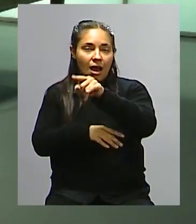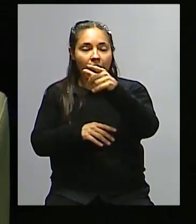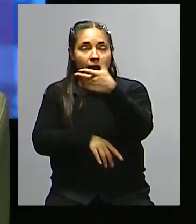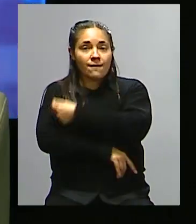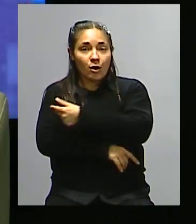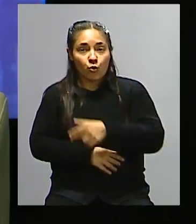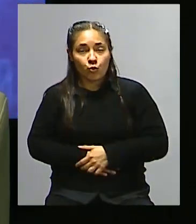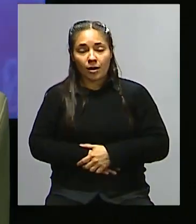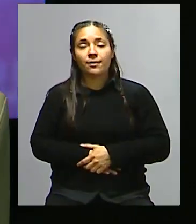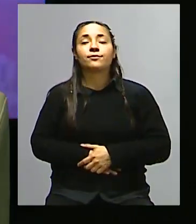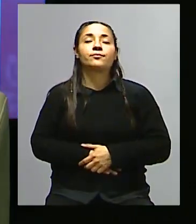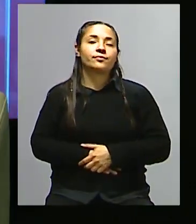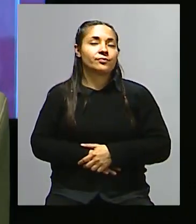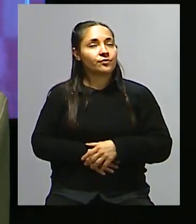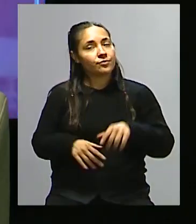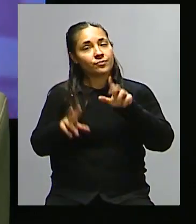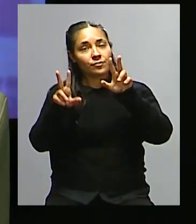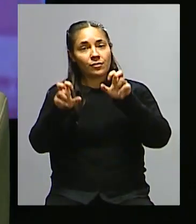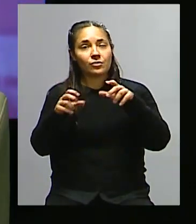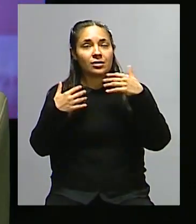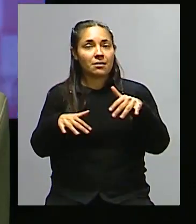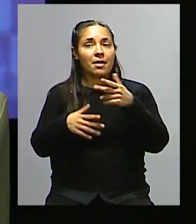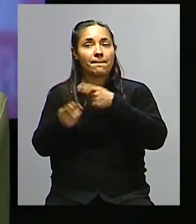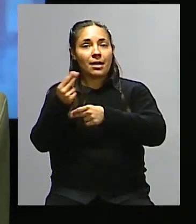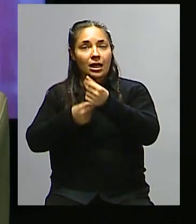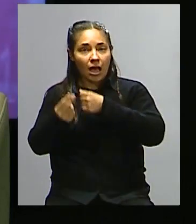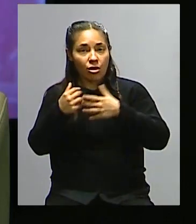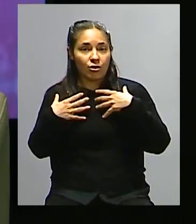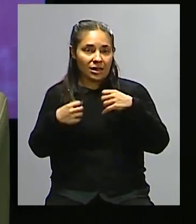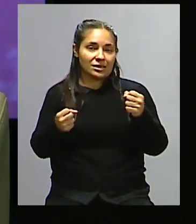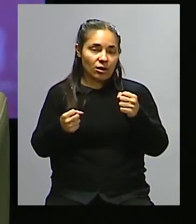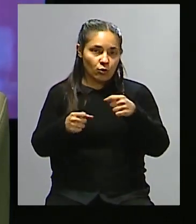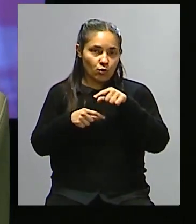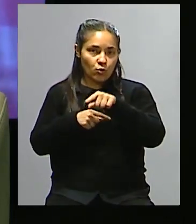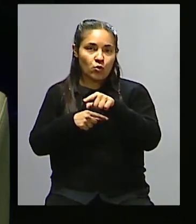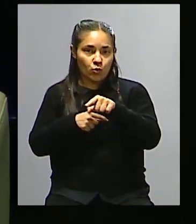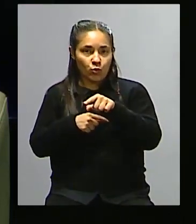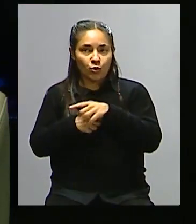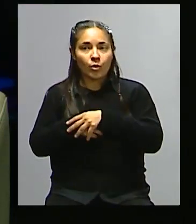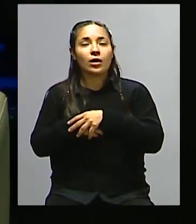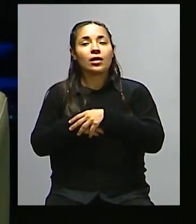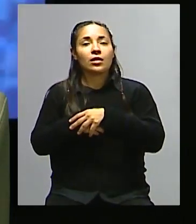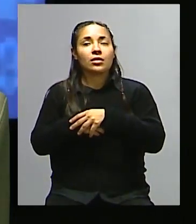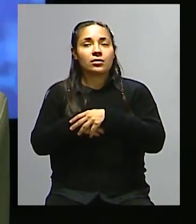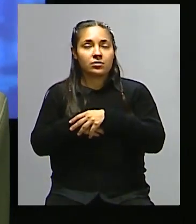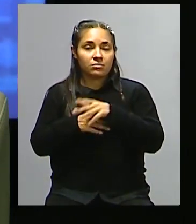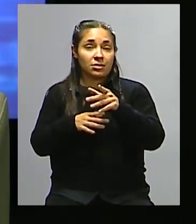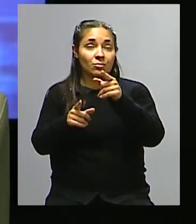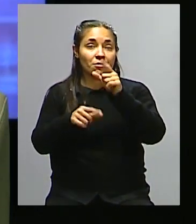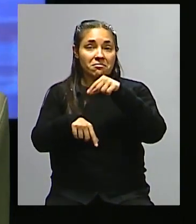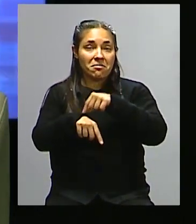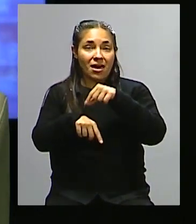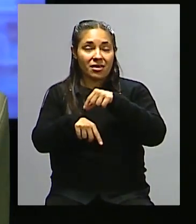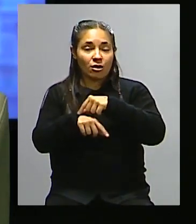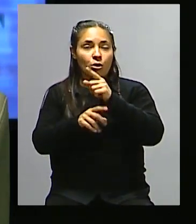nos estamos metiendo en un tema que es el mercado de la salud. El mercado de la salud, y cuando hablamos de insumos biomédicos, la mayoría son